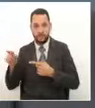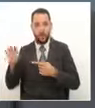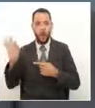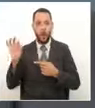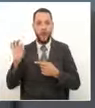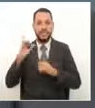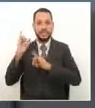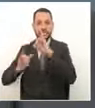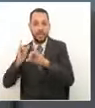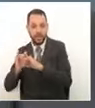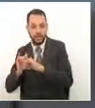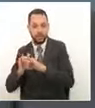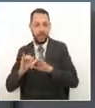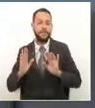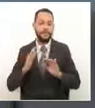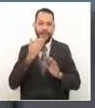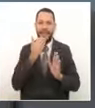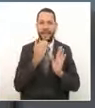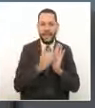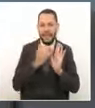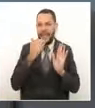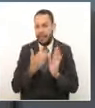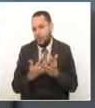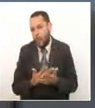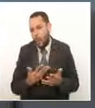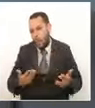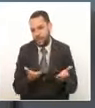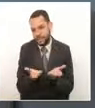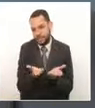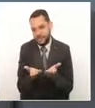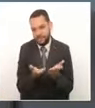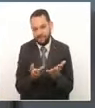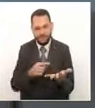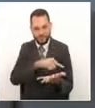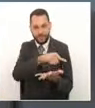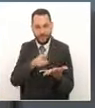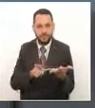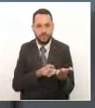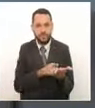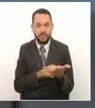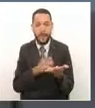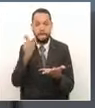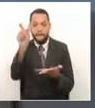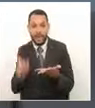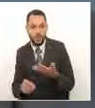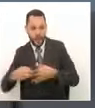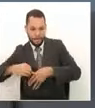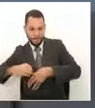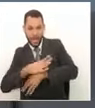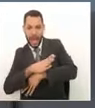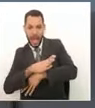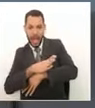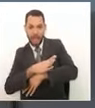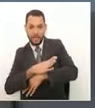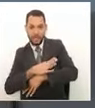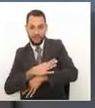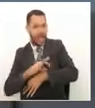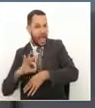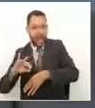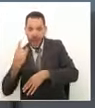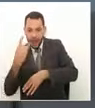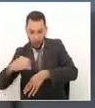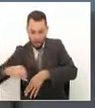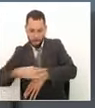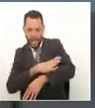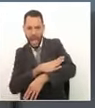país voy a poner un ejemplo porque son muchos los servicios cinco cosas fundamentales pabellón de quemados no tenemos no tenemos y